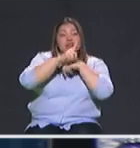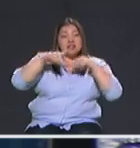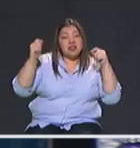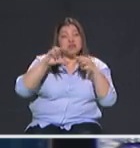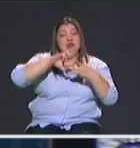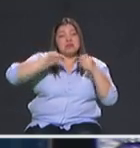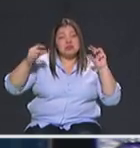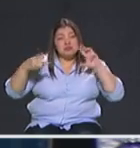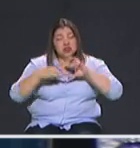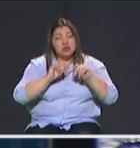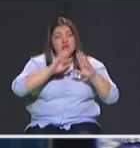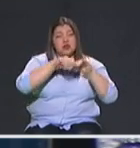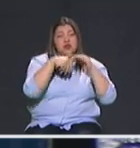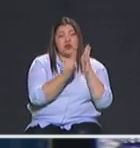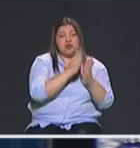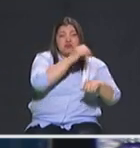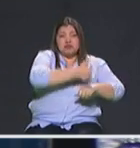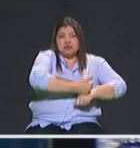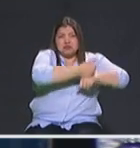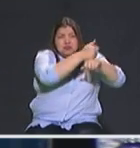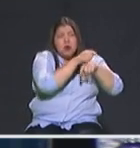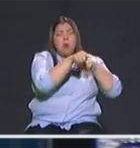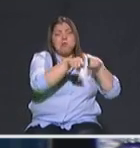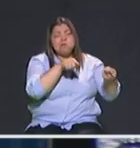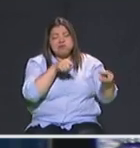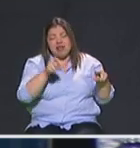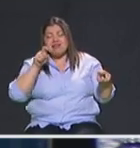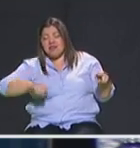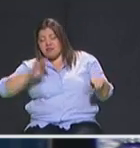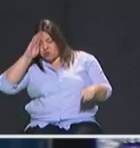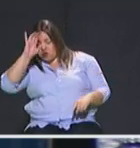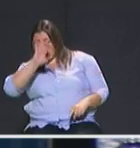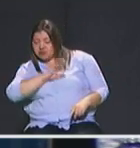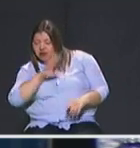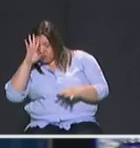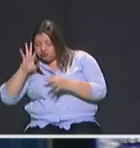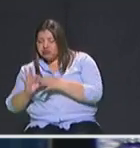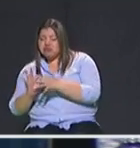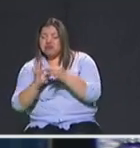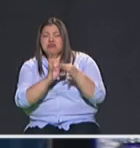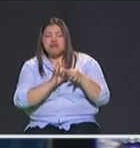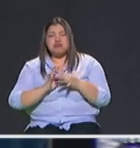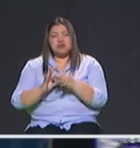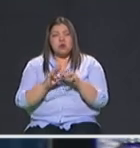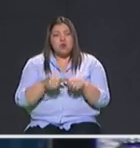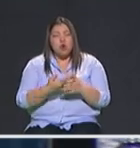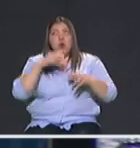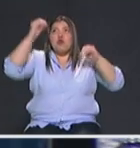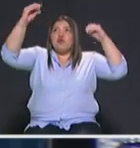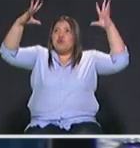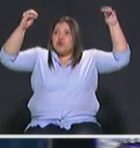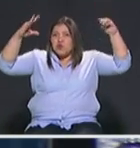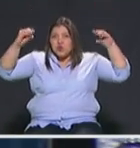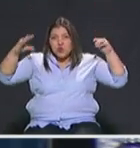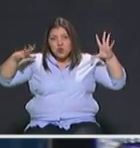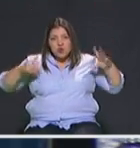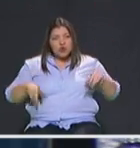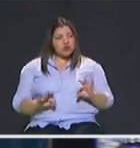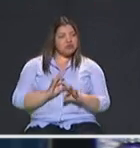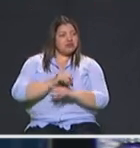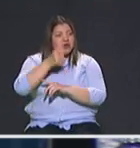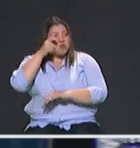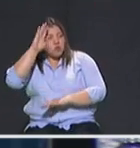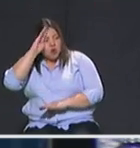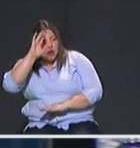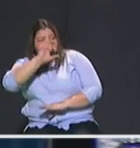Bravo Colegio Mayor ahí tenemos que con la policía trabajar articuladamente el plan cuadrante más iluminación más seguridad para que los jóvenes